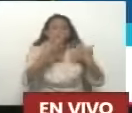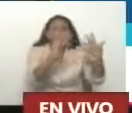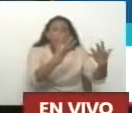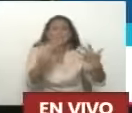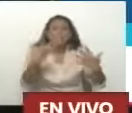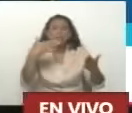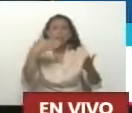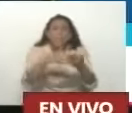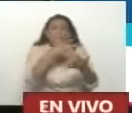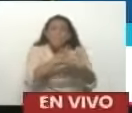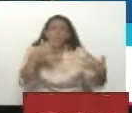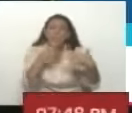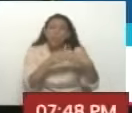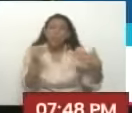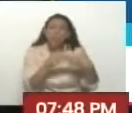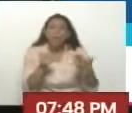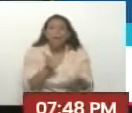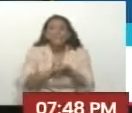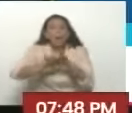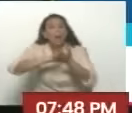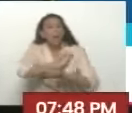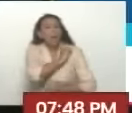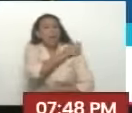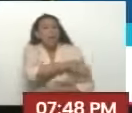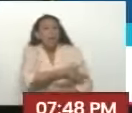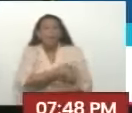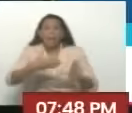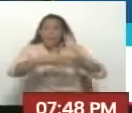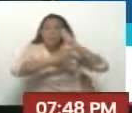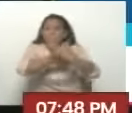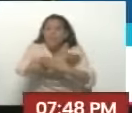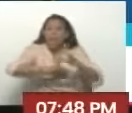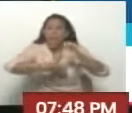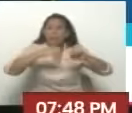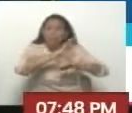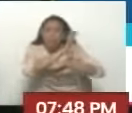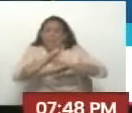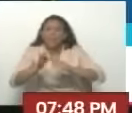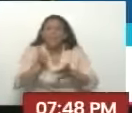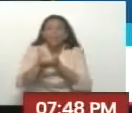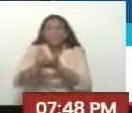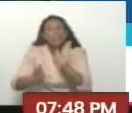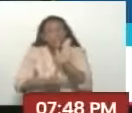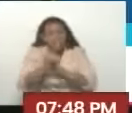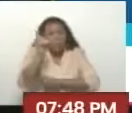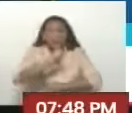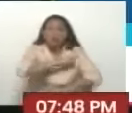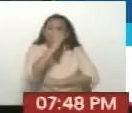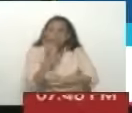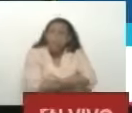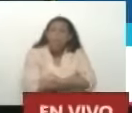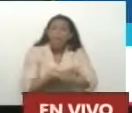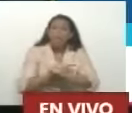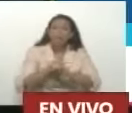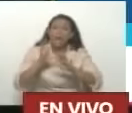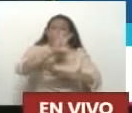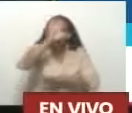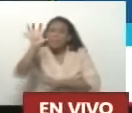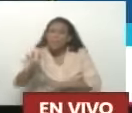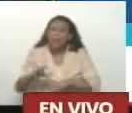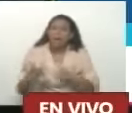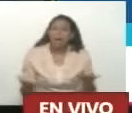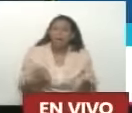mil millones de dólares Para acabar con los migrantes De América Latina Y del Caribe Y que haya un desarrollo Poderoso En nuestras naciones